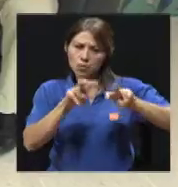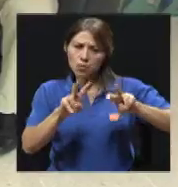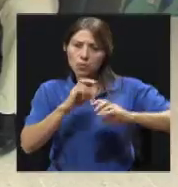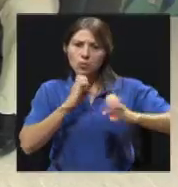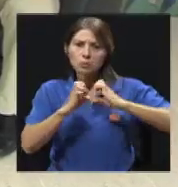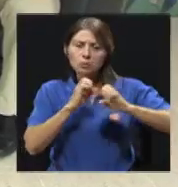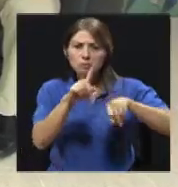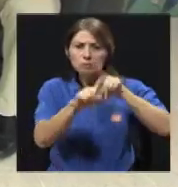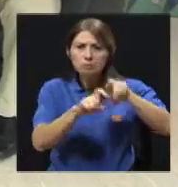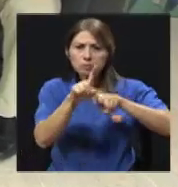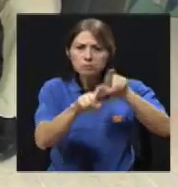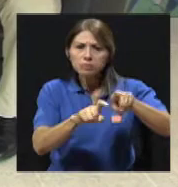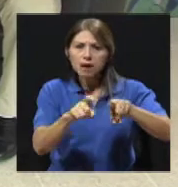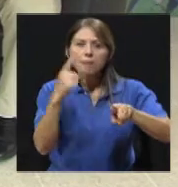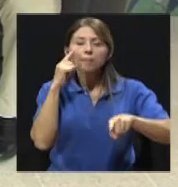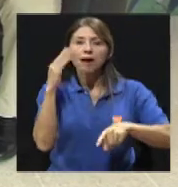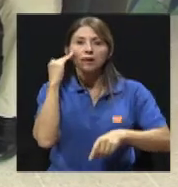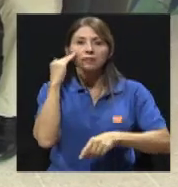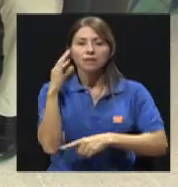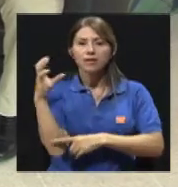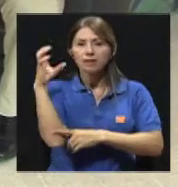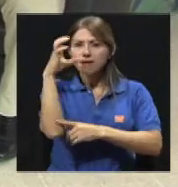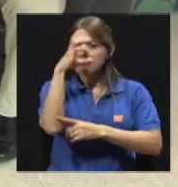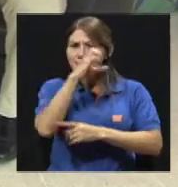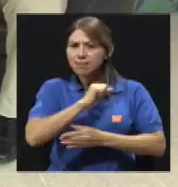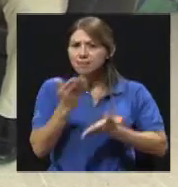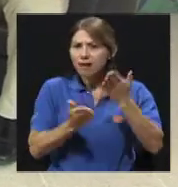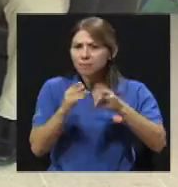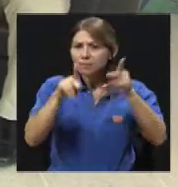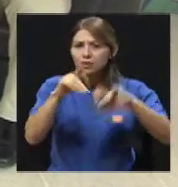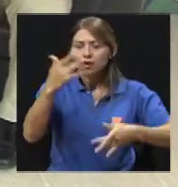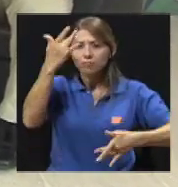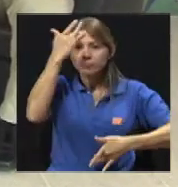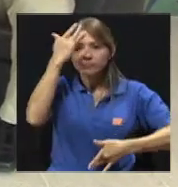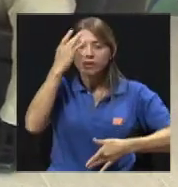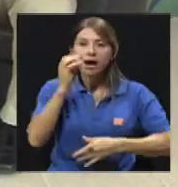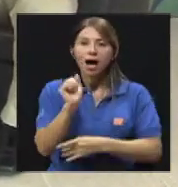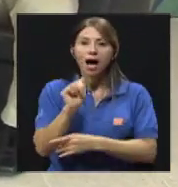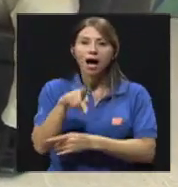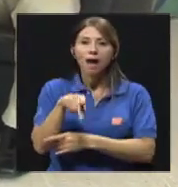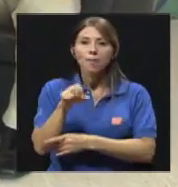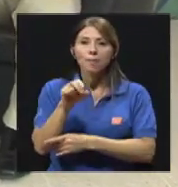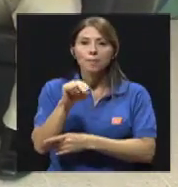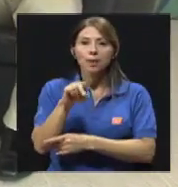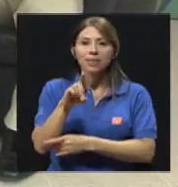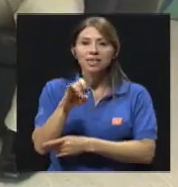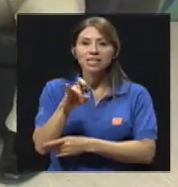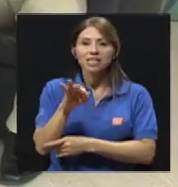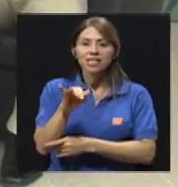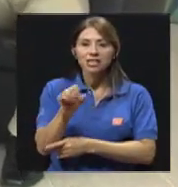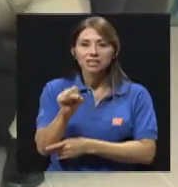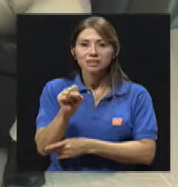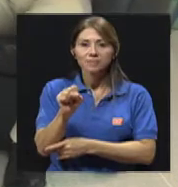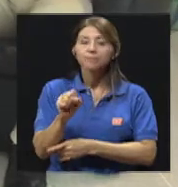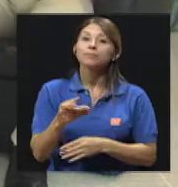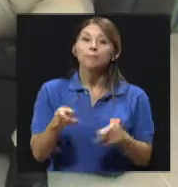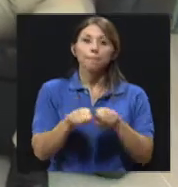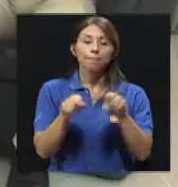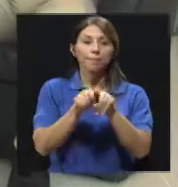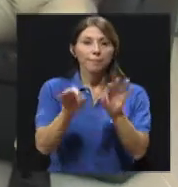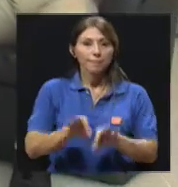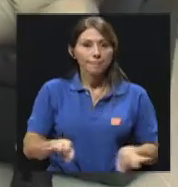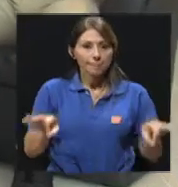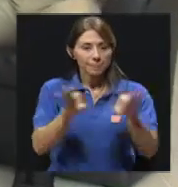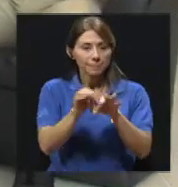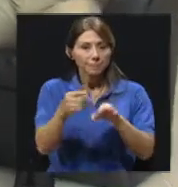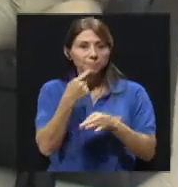para determinar si sospecha que podría tener apendicitis aguda. Sí, importante también aclarar que el tratamiento